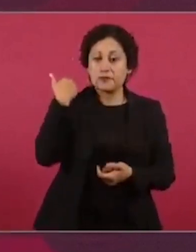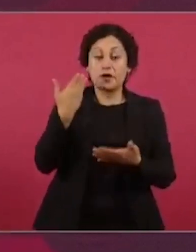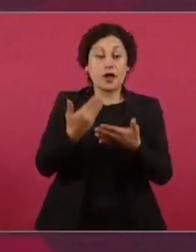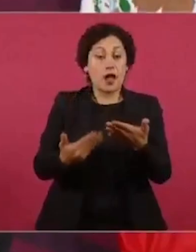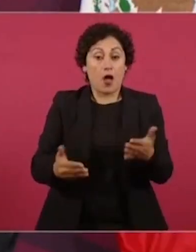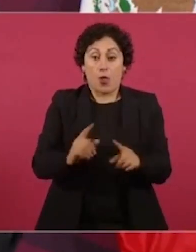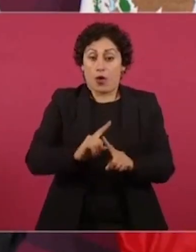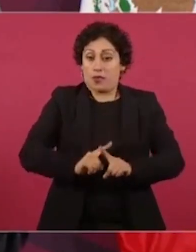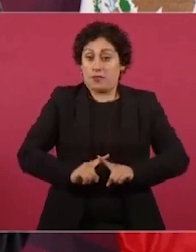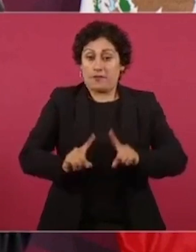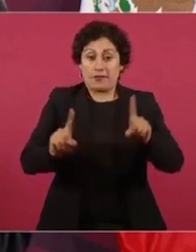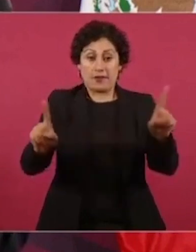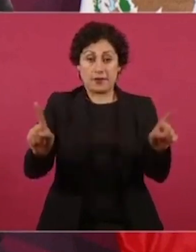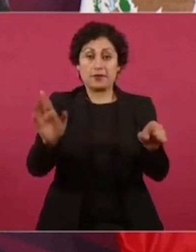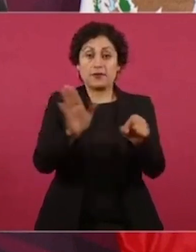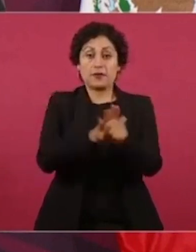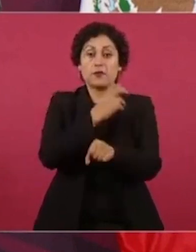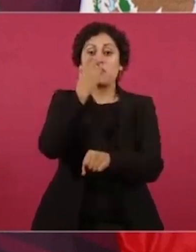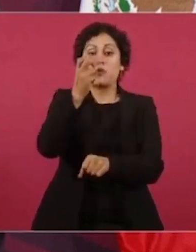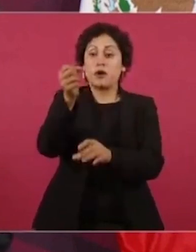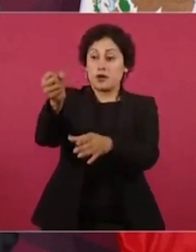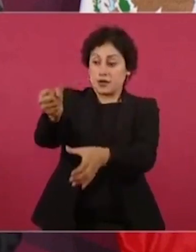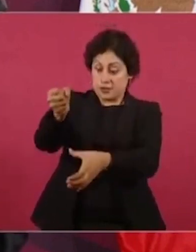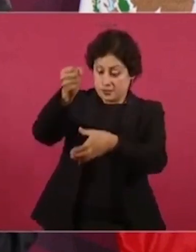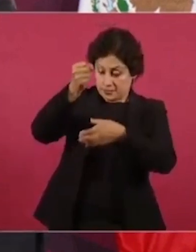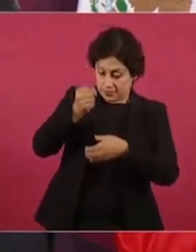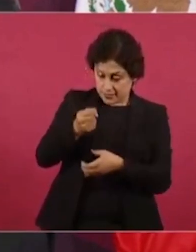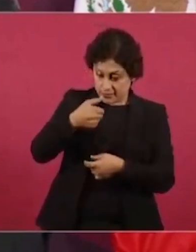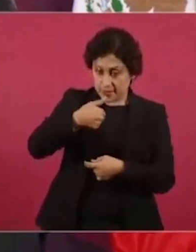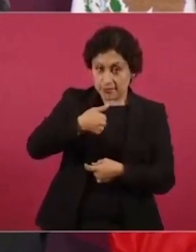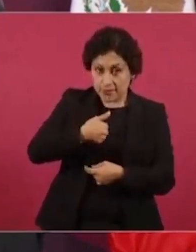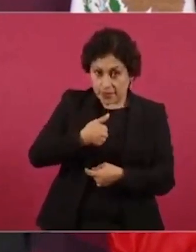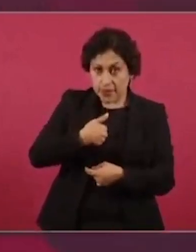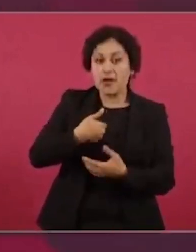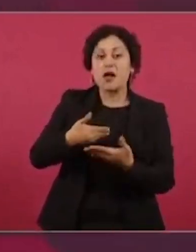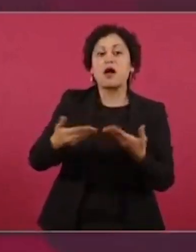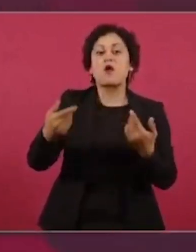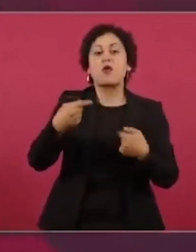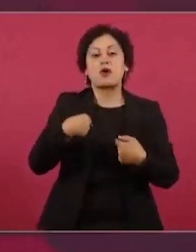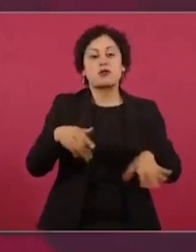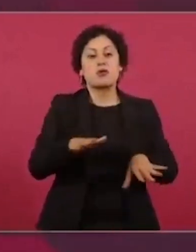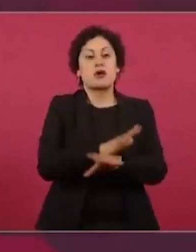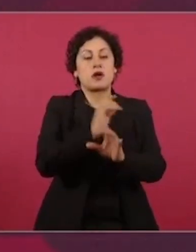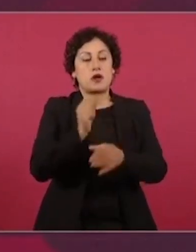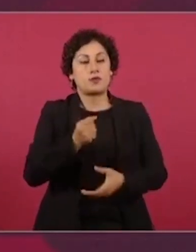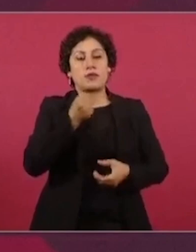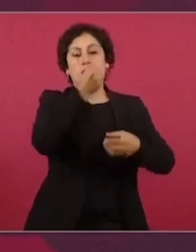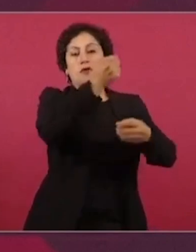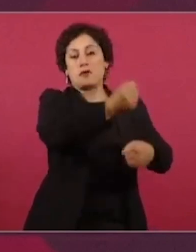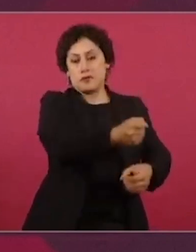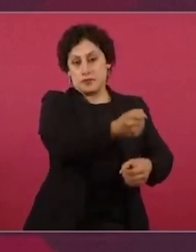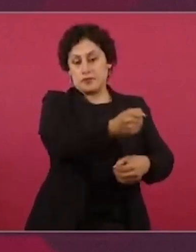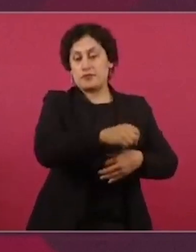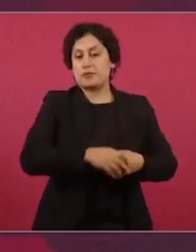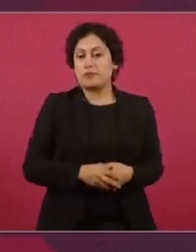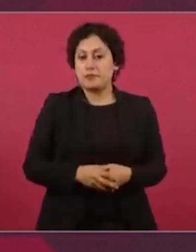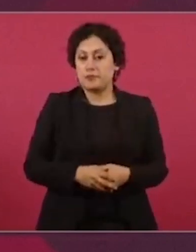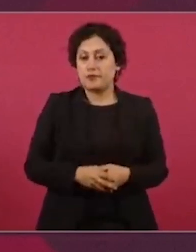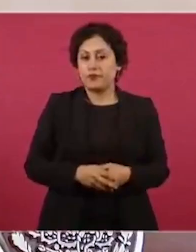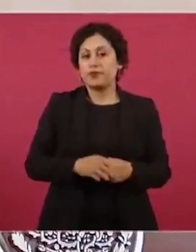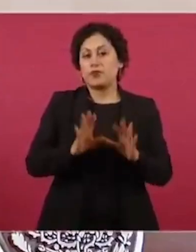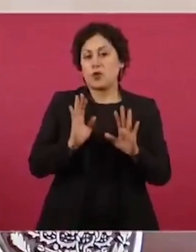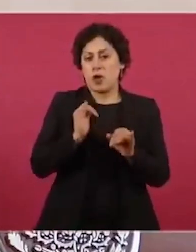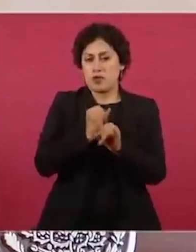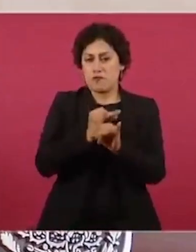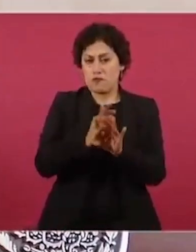bastón de mando. Tengo información como ustedes, no crean que más que ustedes,